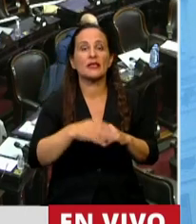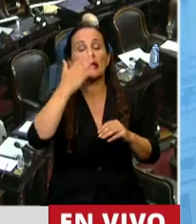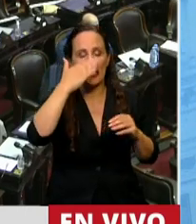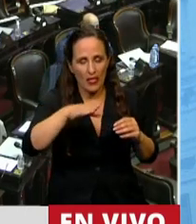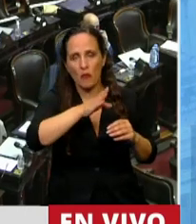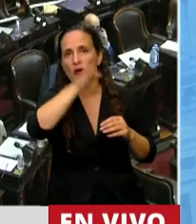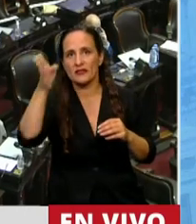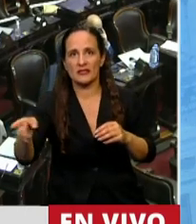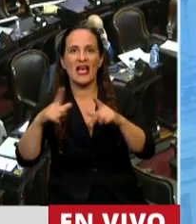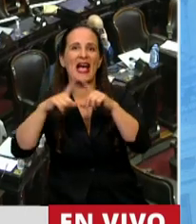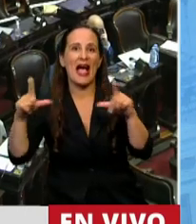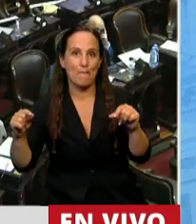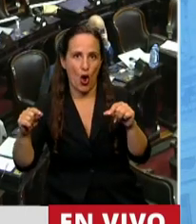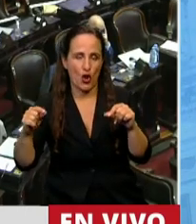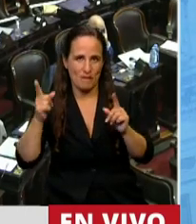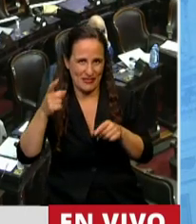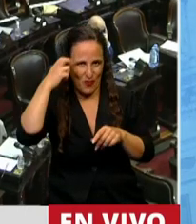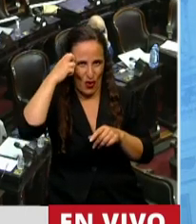Japón para el Congreso Oeste.